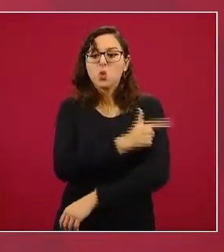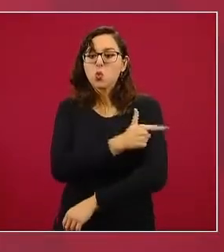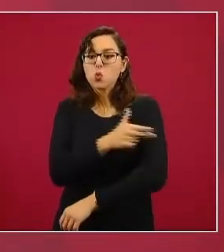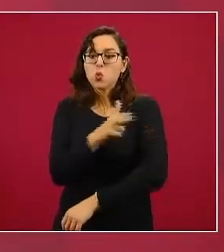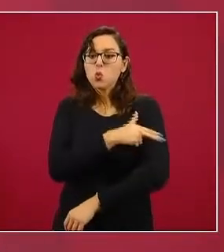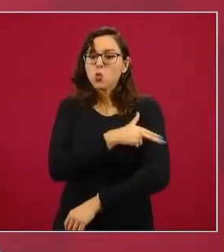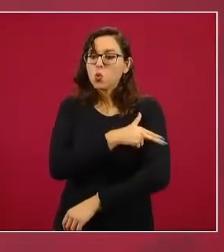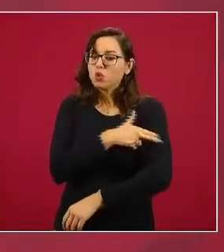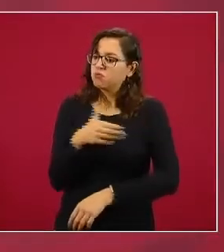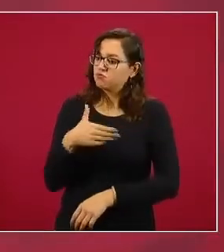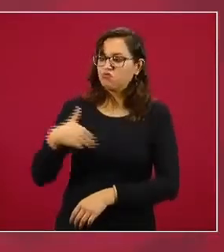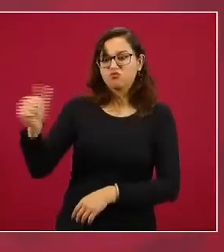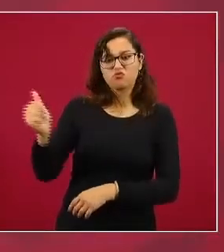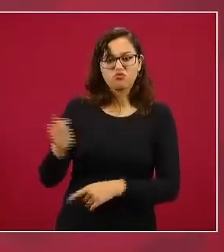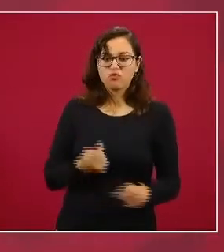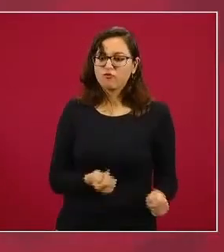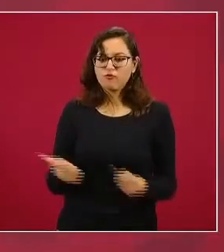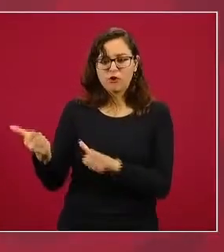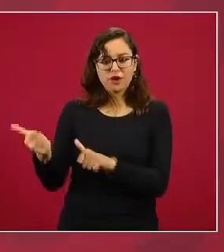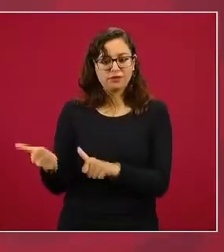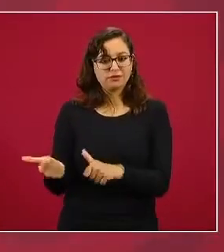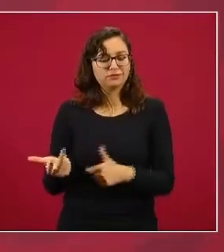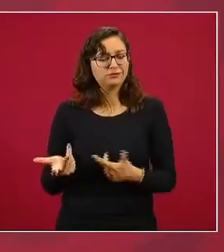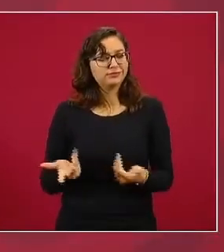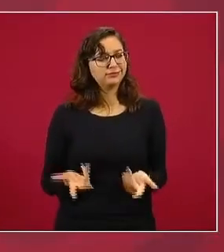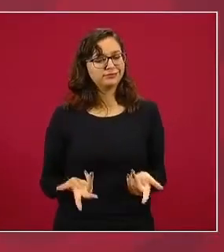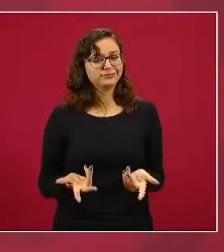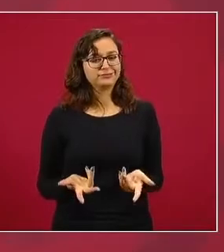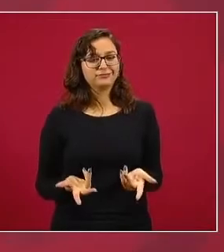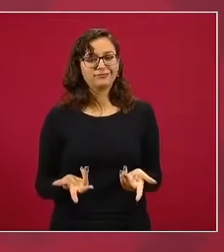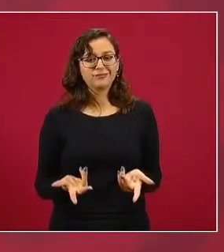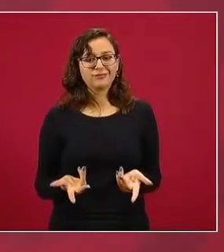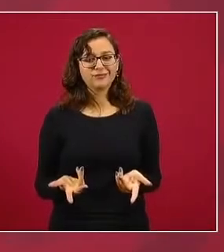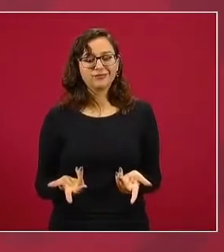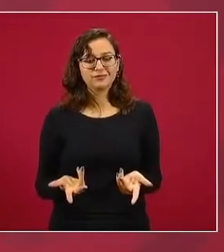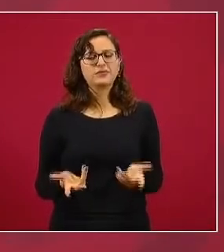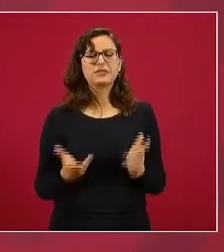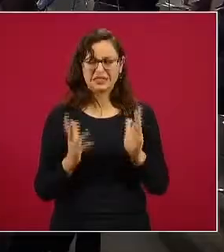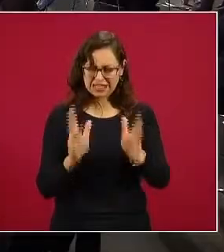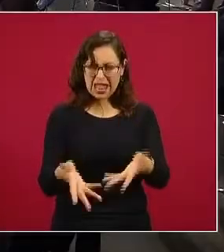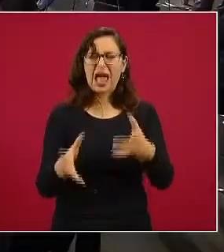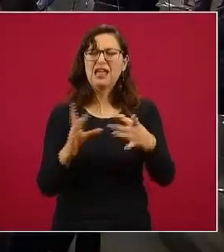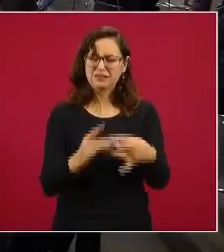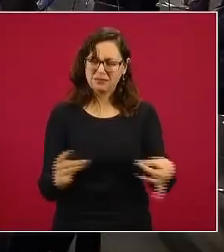Sí les comenté, el mismo día que hacen la manifestación,